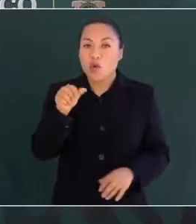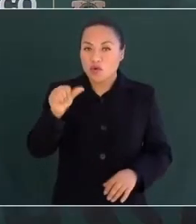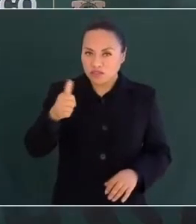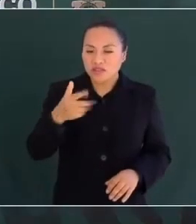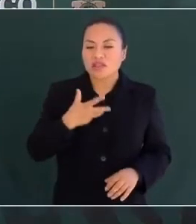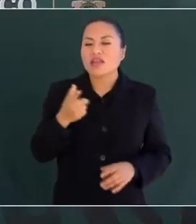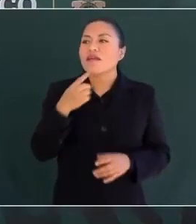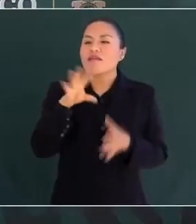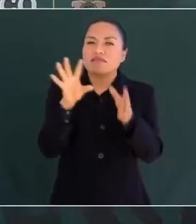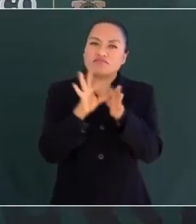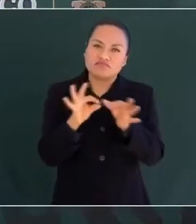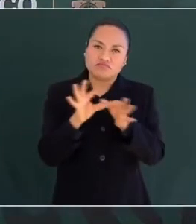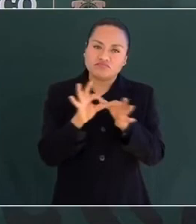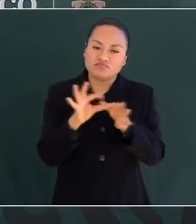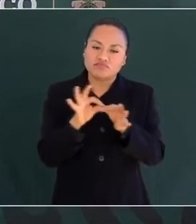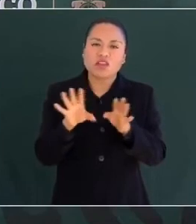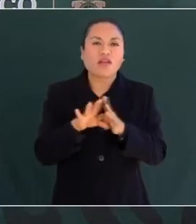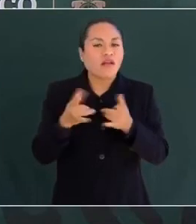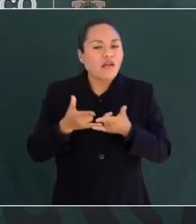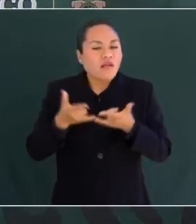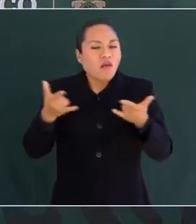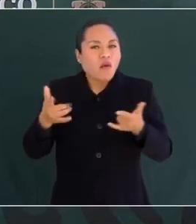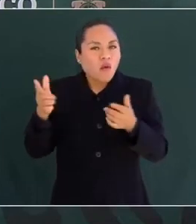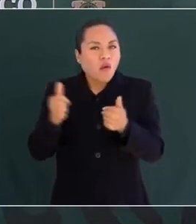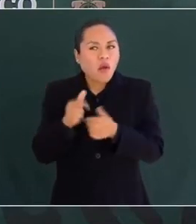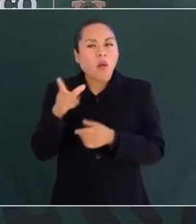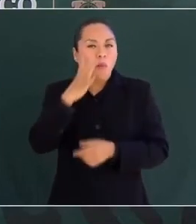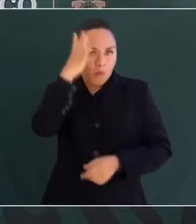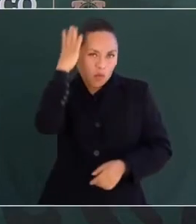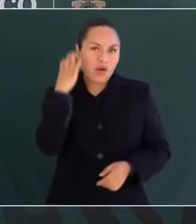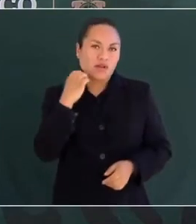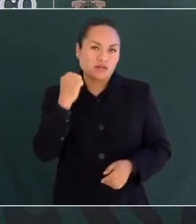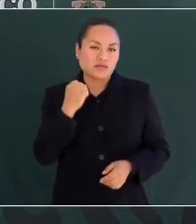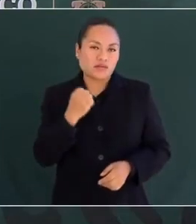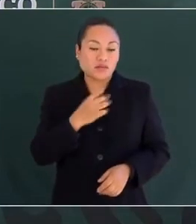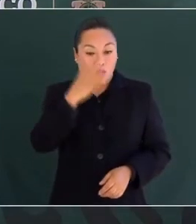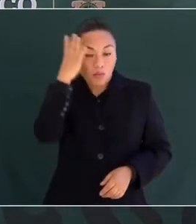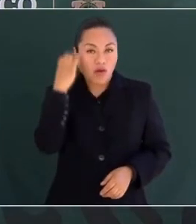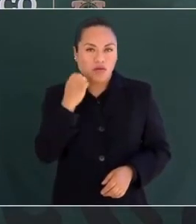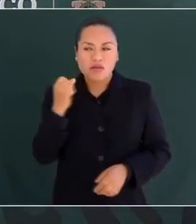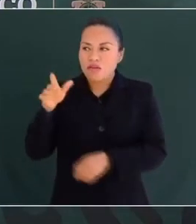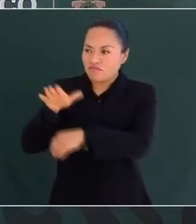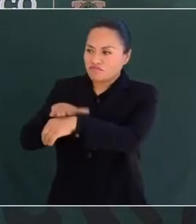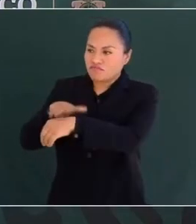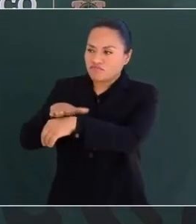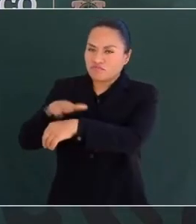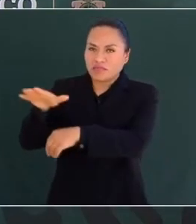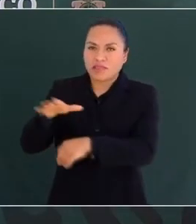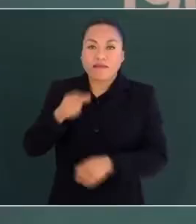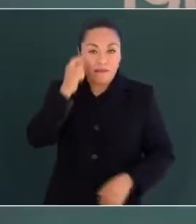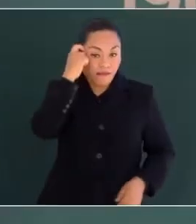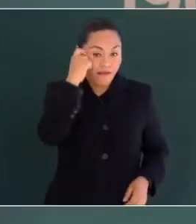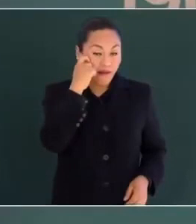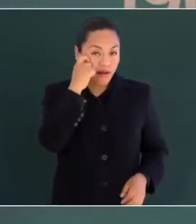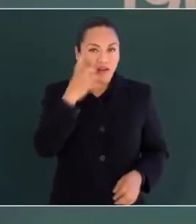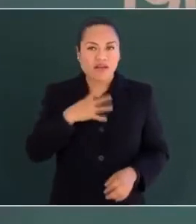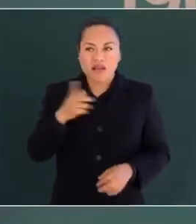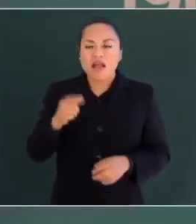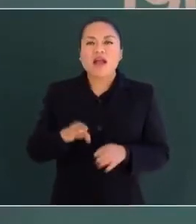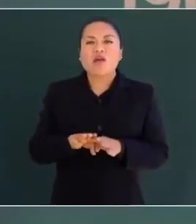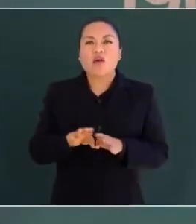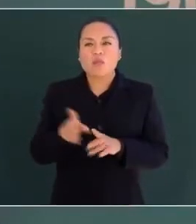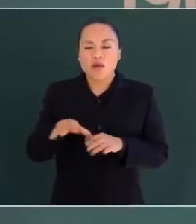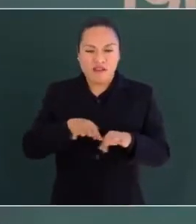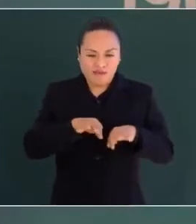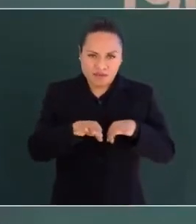narró así este encuentro con Morelos. Morelos llamó a Guerrero, que estaba también cubierto de sangre,